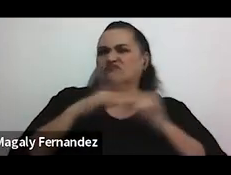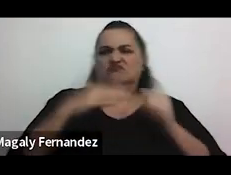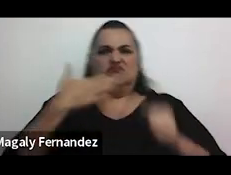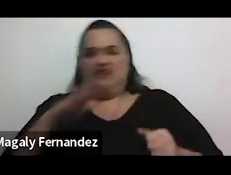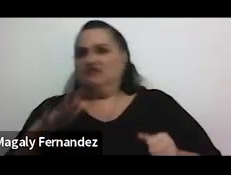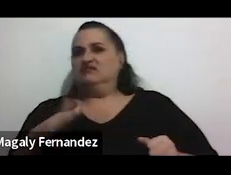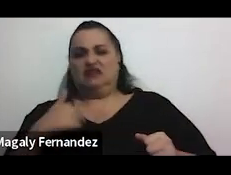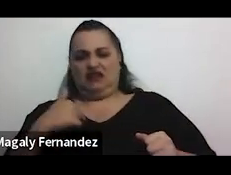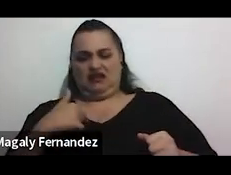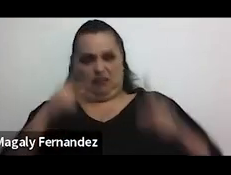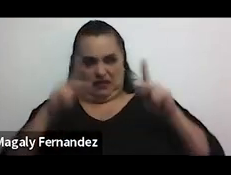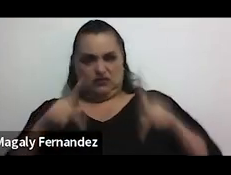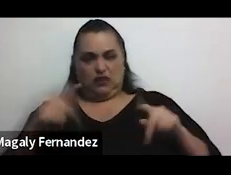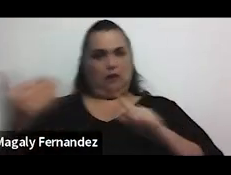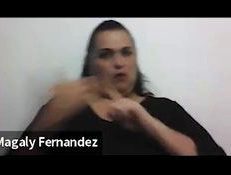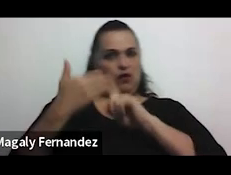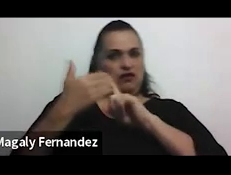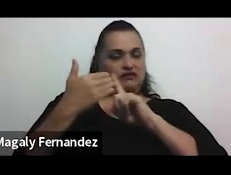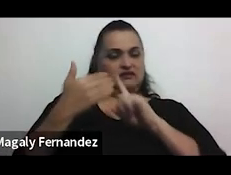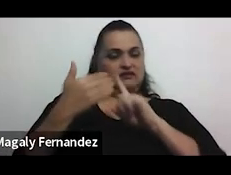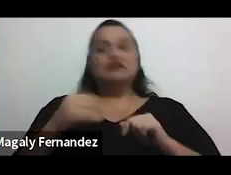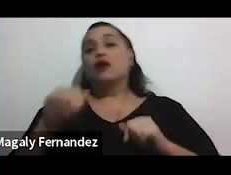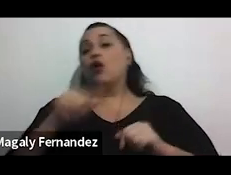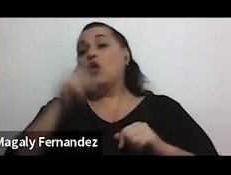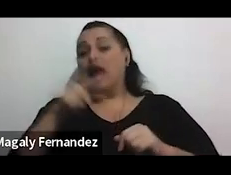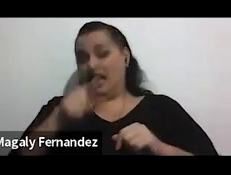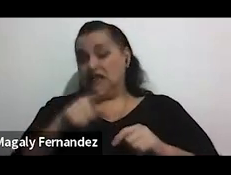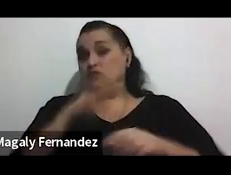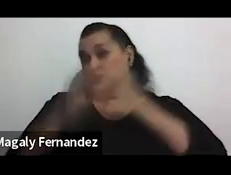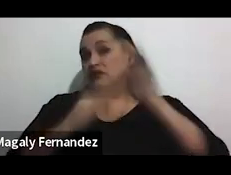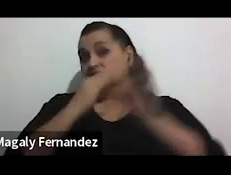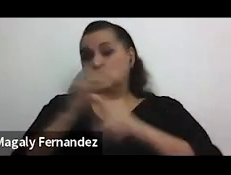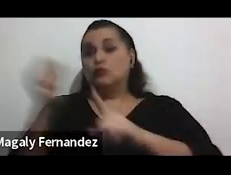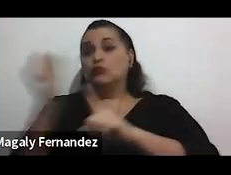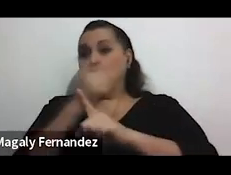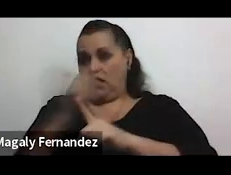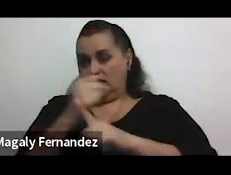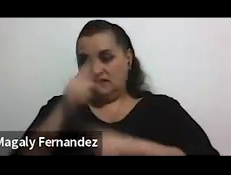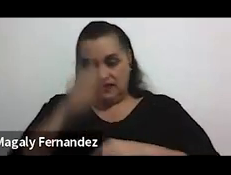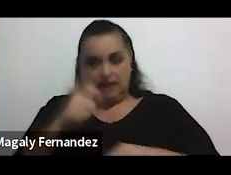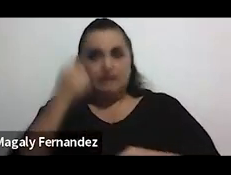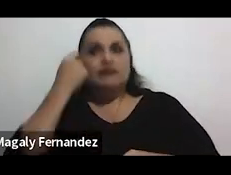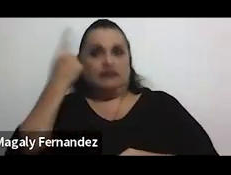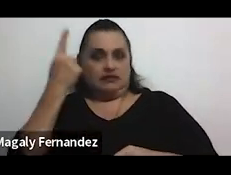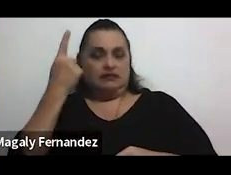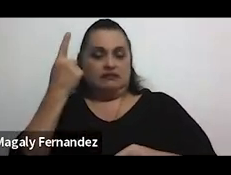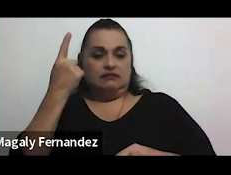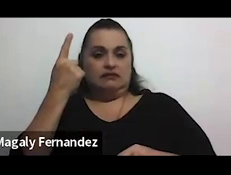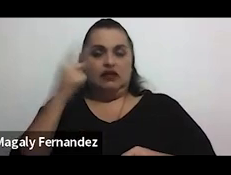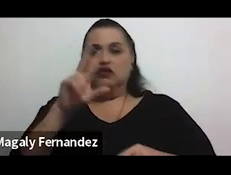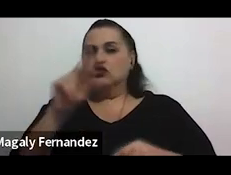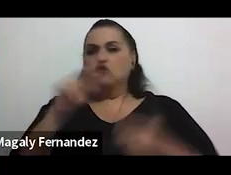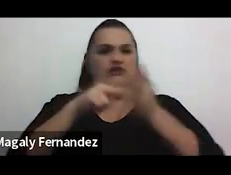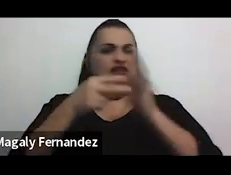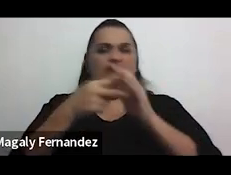acosada. Por otro lado, es un tipo de violencia que esto es bien importante entenderlo desde ese lugar, ¿verdad? No es solamente